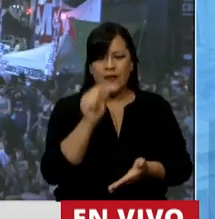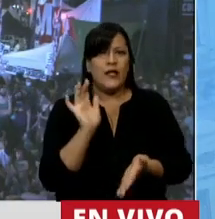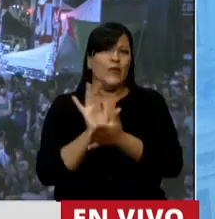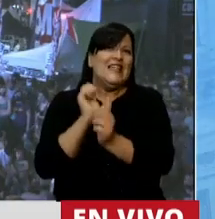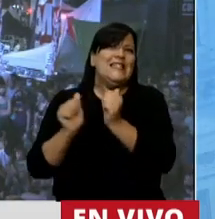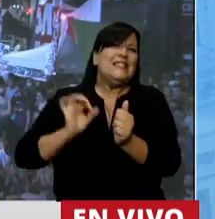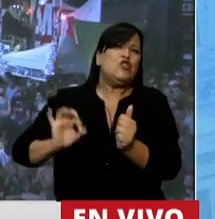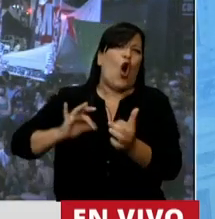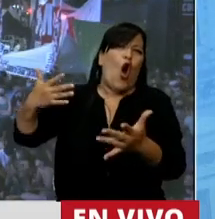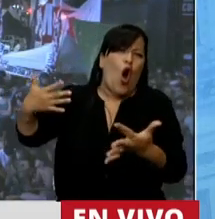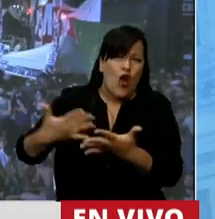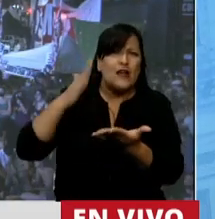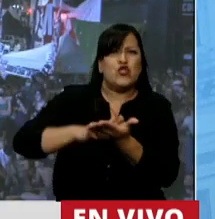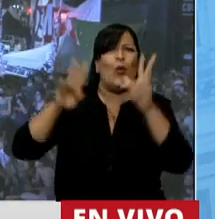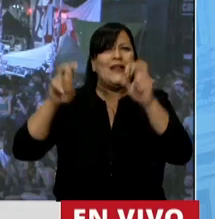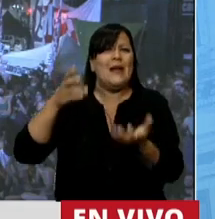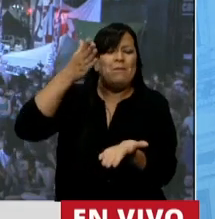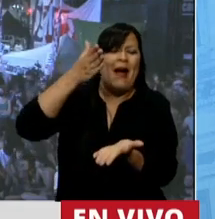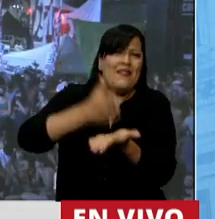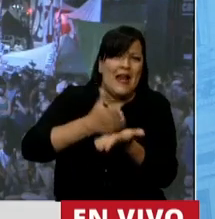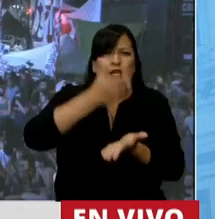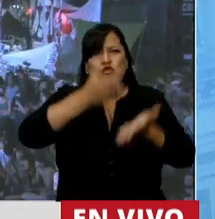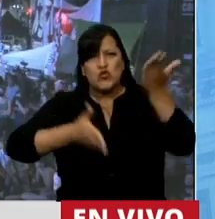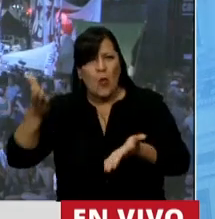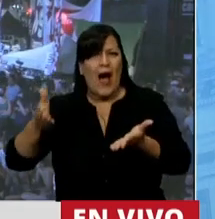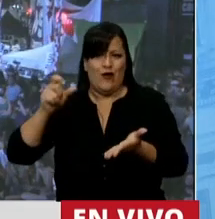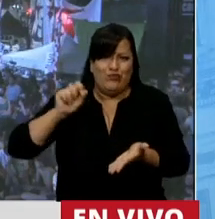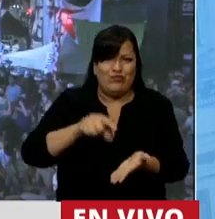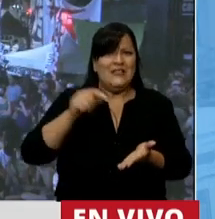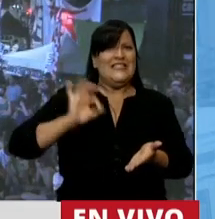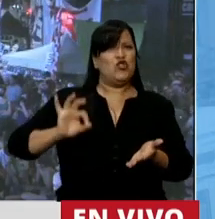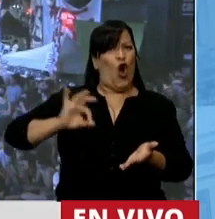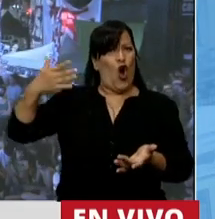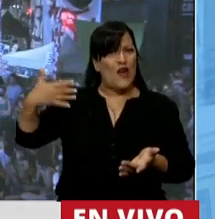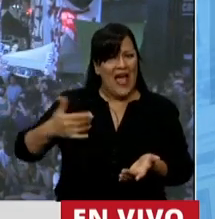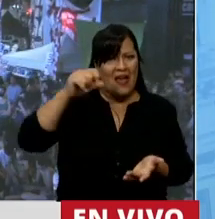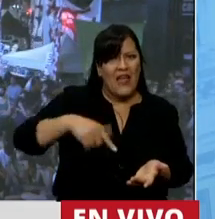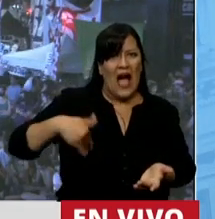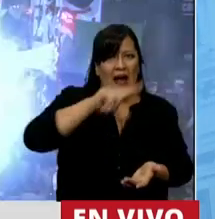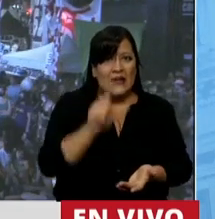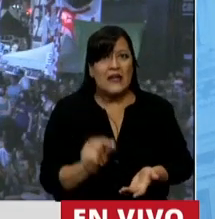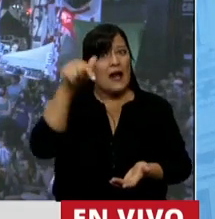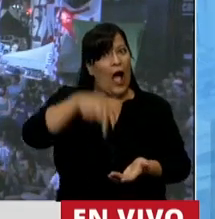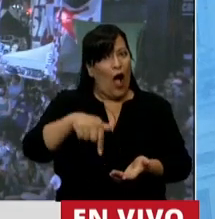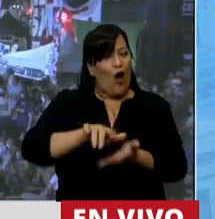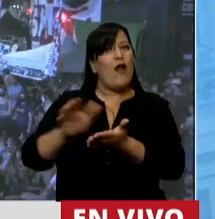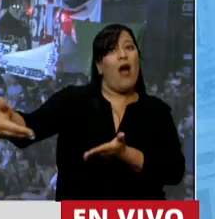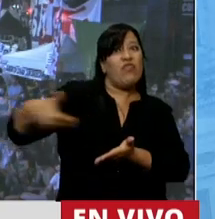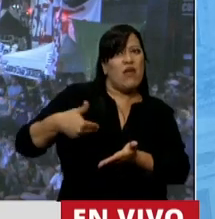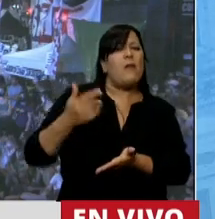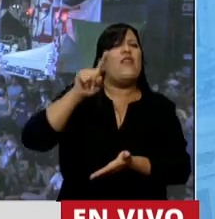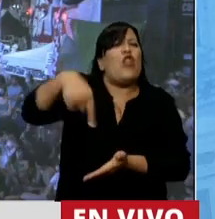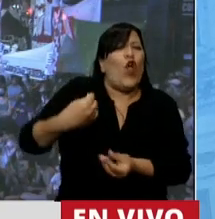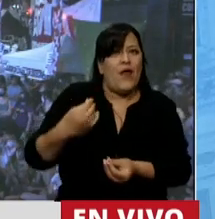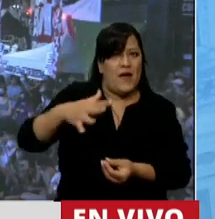tiene en materia de derechos humanos, con nuestra historia, estemos recibiendo una demanda de la calle